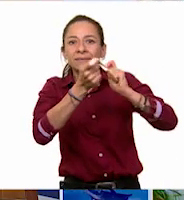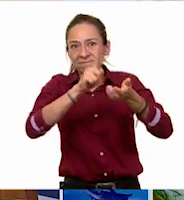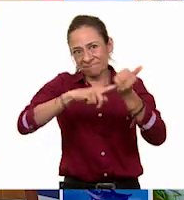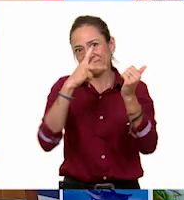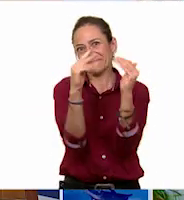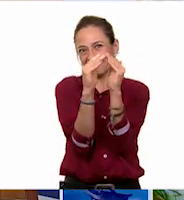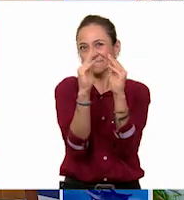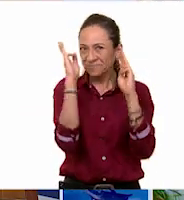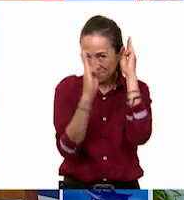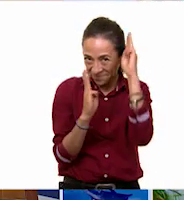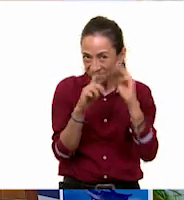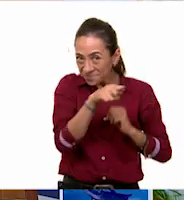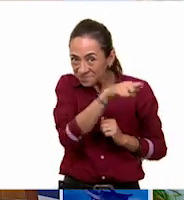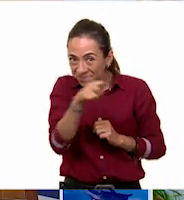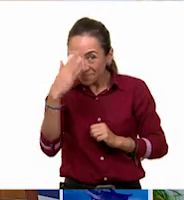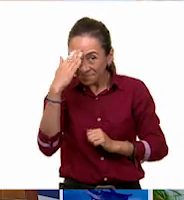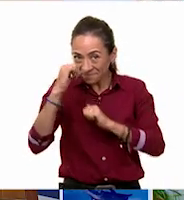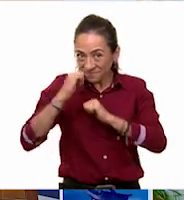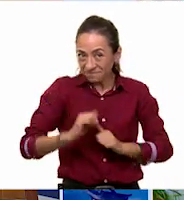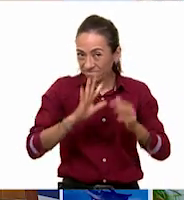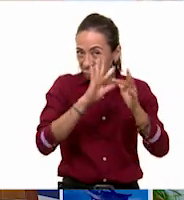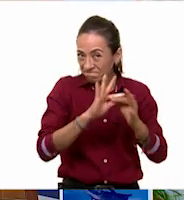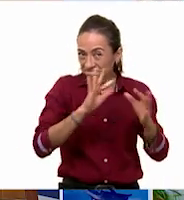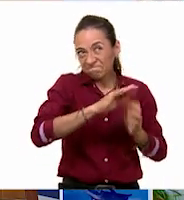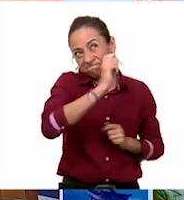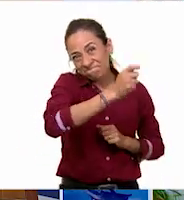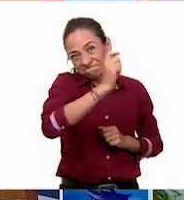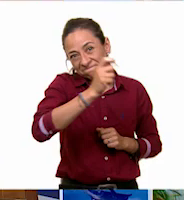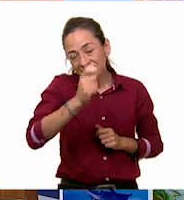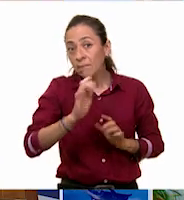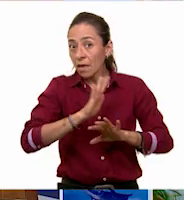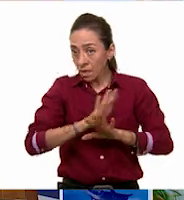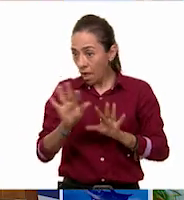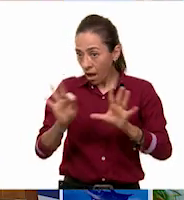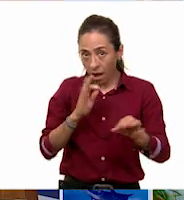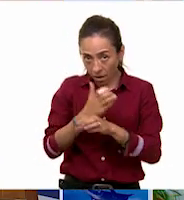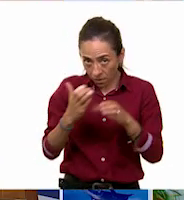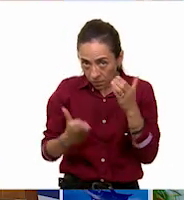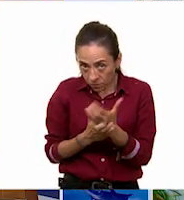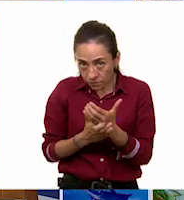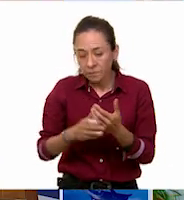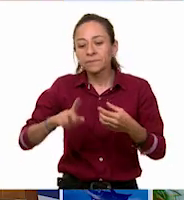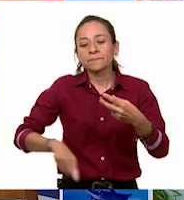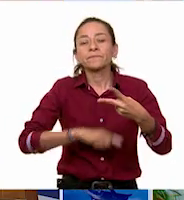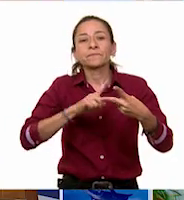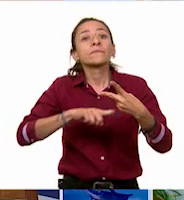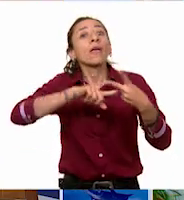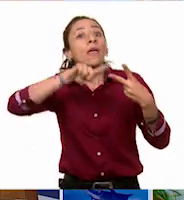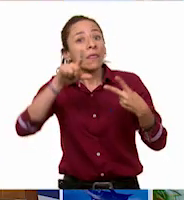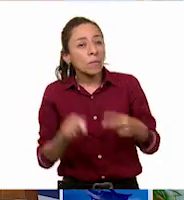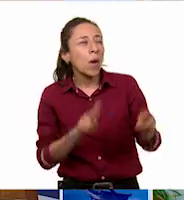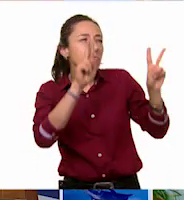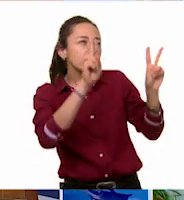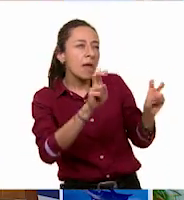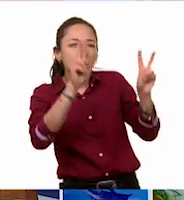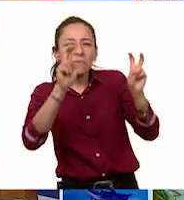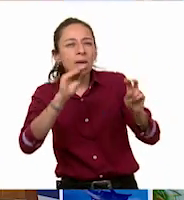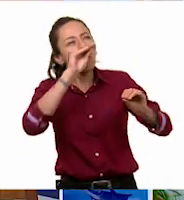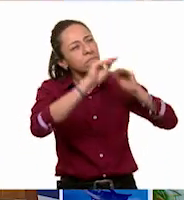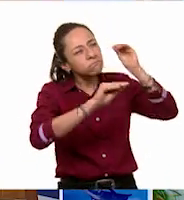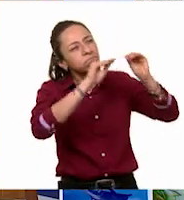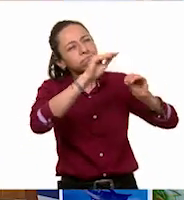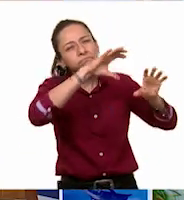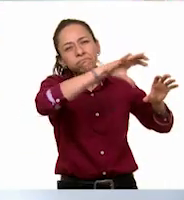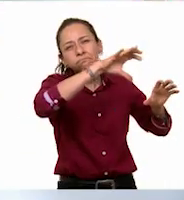ya tenemos los objetos. Los colocamos en diferentes lugares de acuerdo a las temáticas. En este caso, por